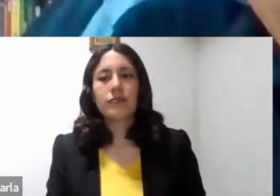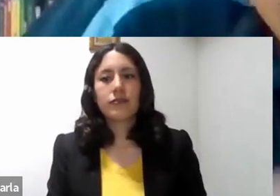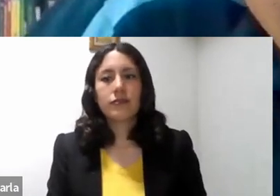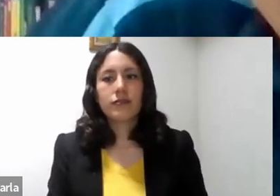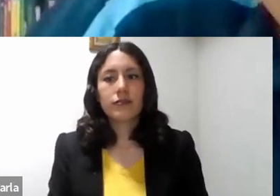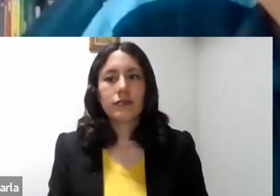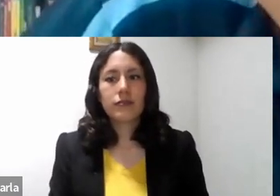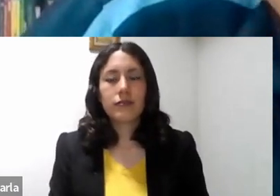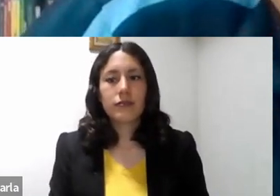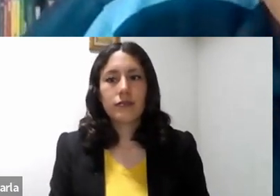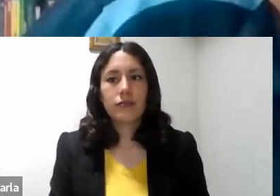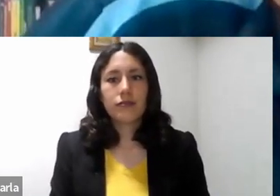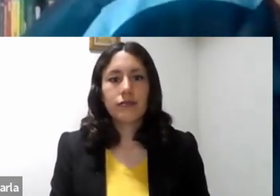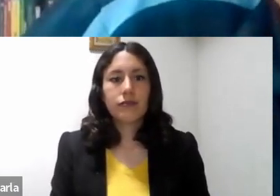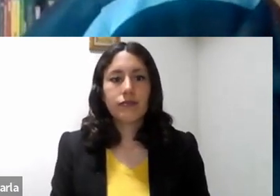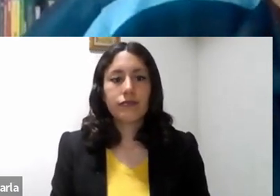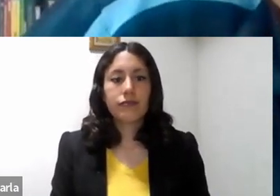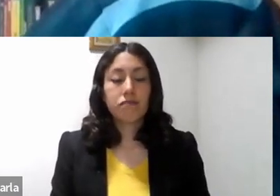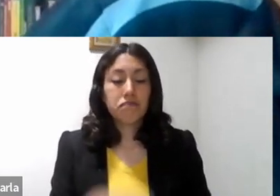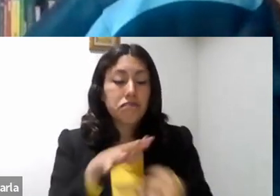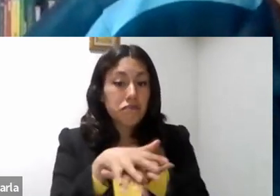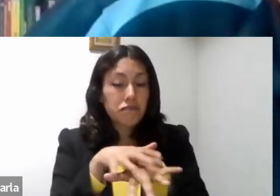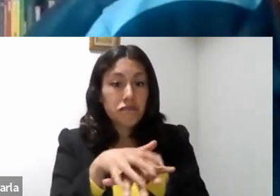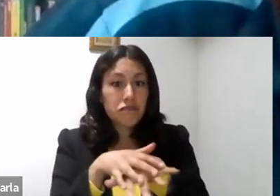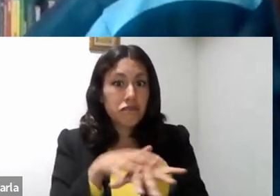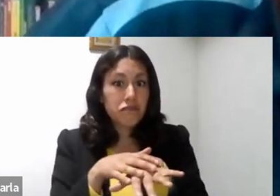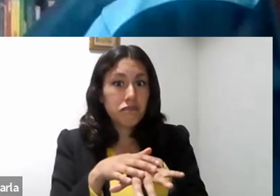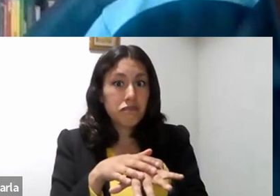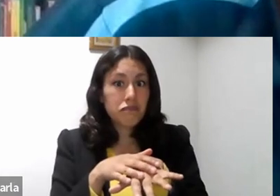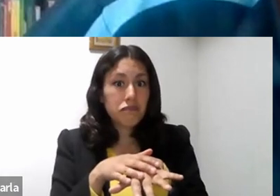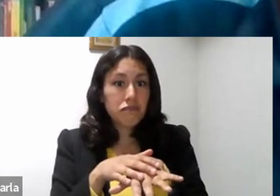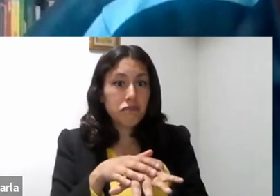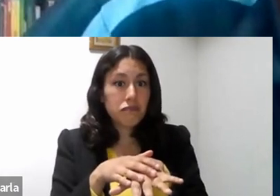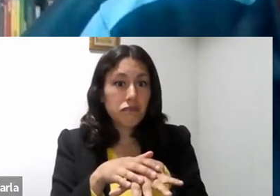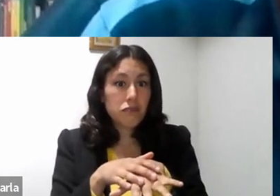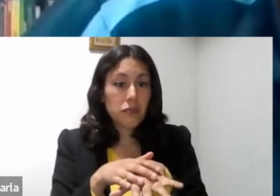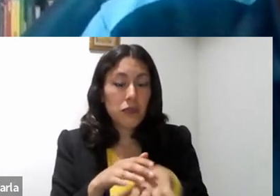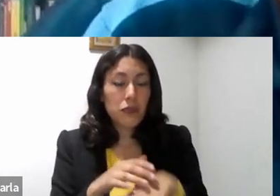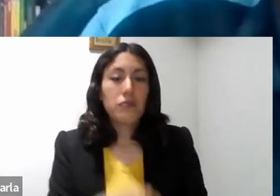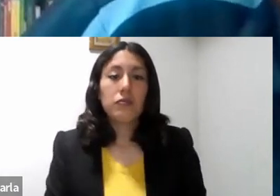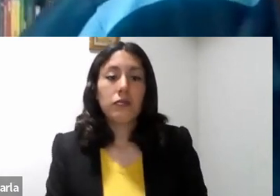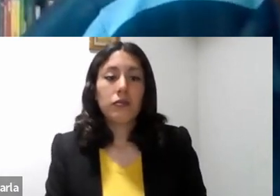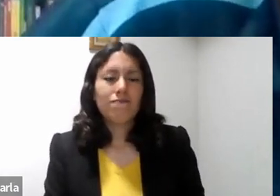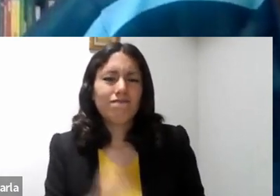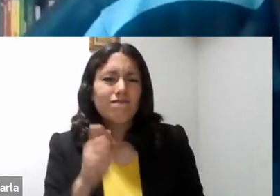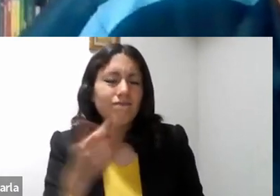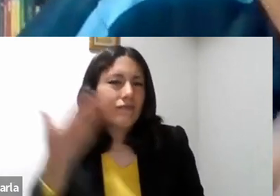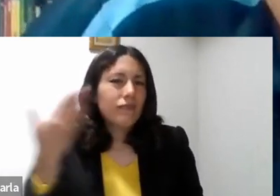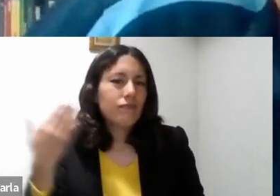Y ese estar descalzo, especialmente en aquella época, representaba también una esclavitud.